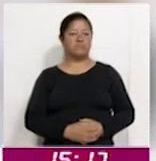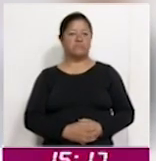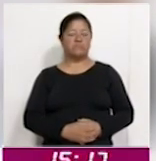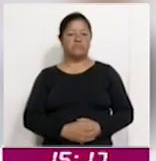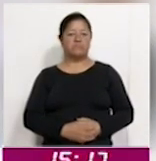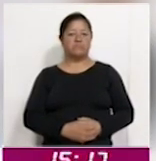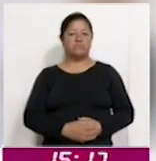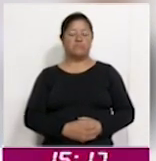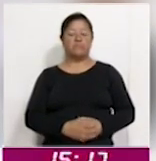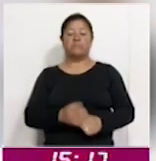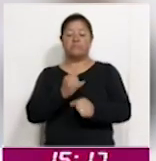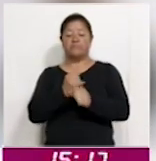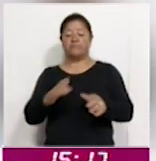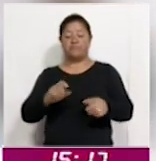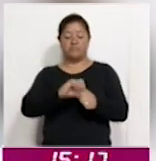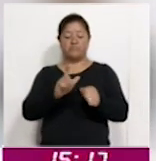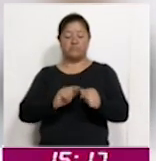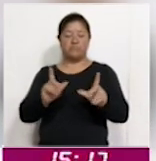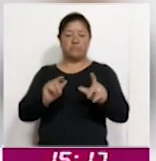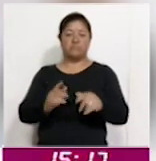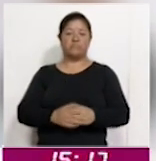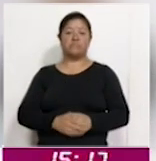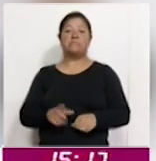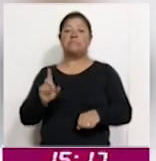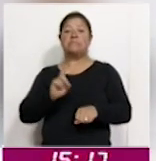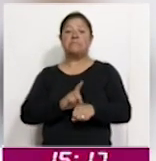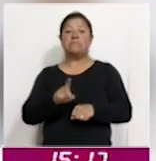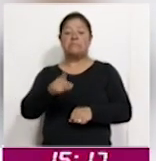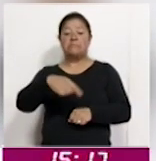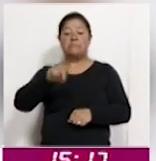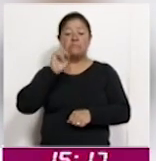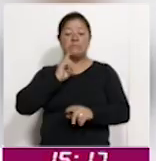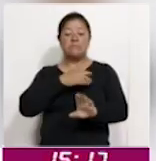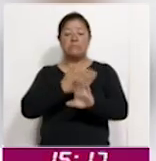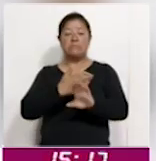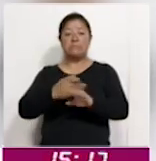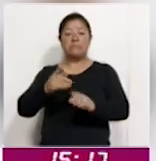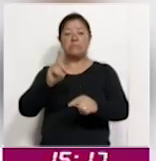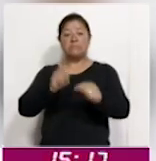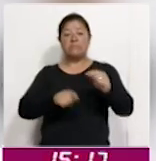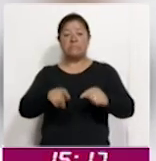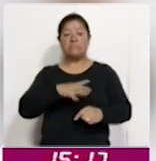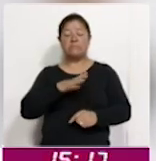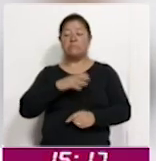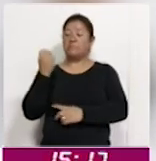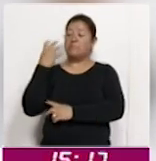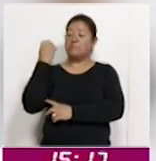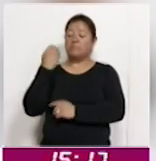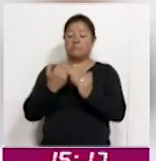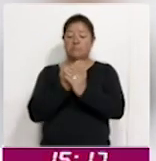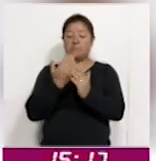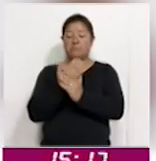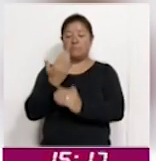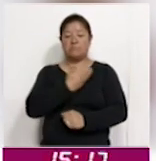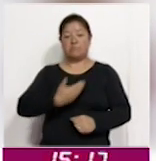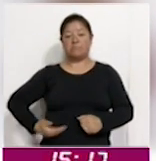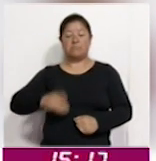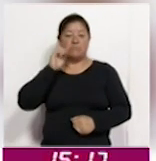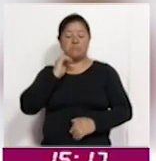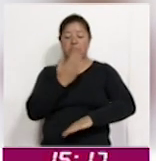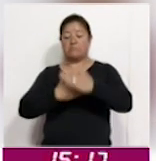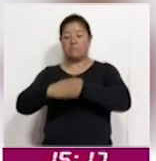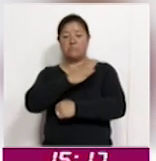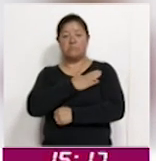En el día de la eliminación de la violencia contra las mujeres, durante la conferencia matutina de la presidenta Claudia Sheinbaum, se